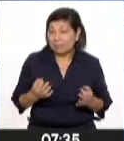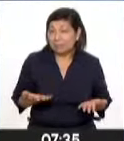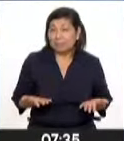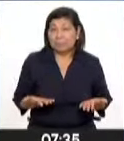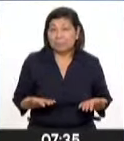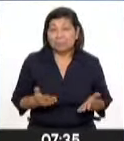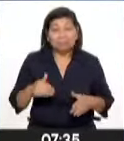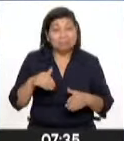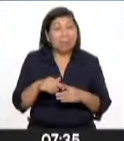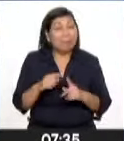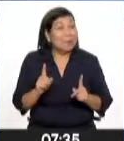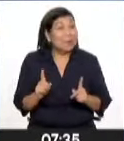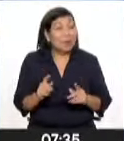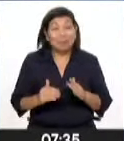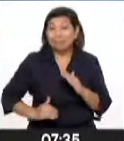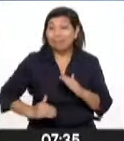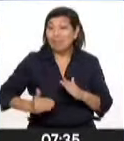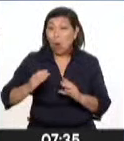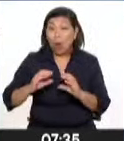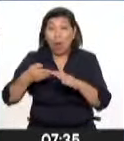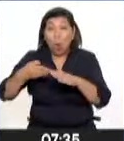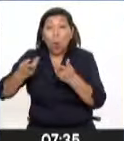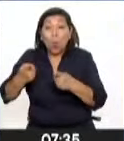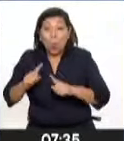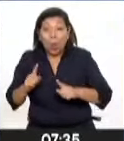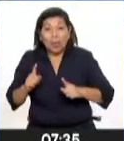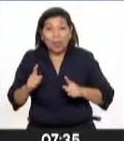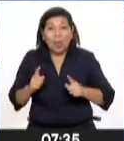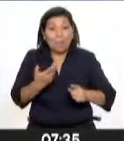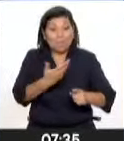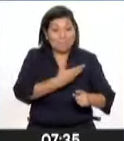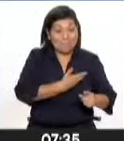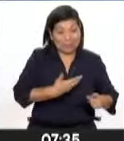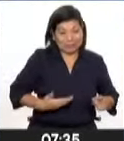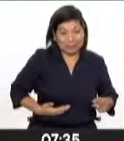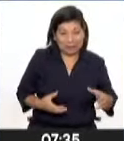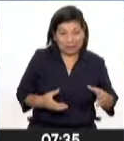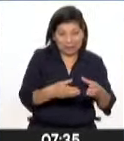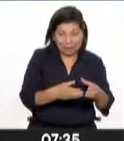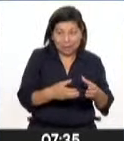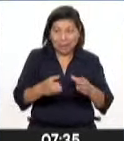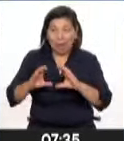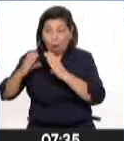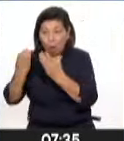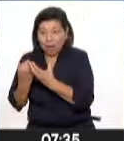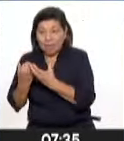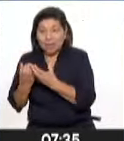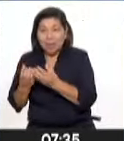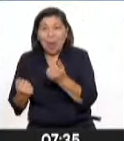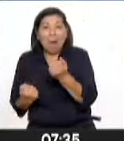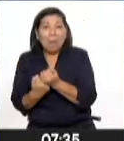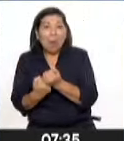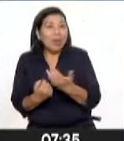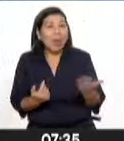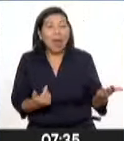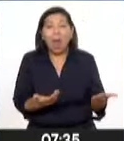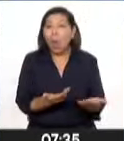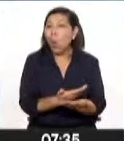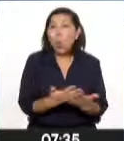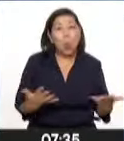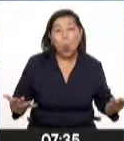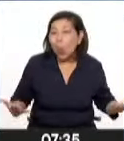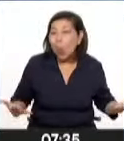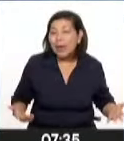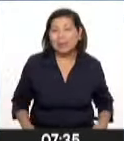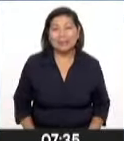cierto, ganan elecciones, pero no tienen mayorías en el Congreso. ¿Cómo esto impacta finalmente en el desarrollo de los propios países, sobre todo